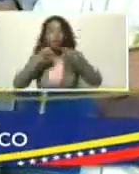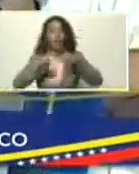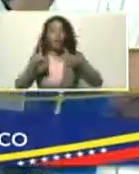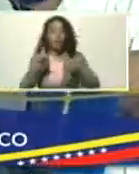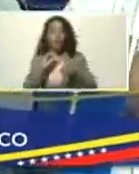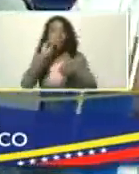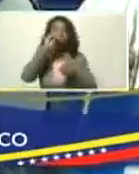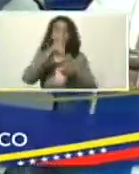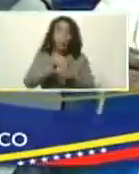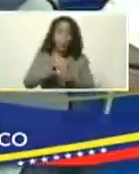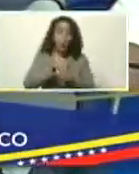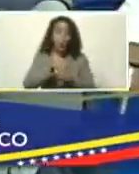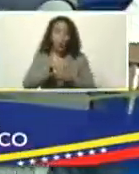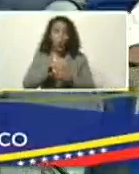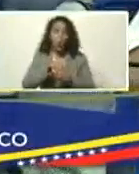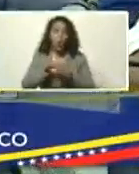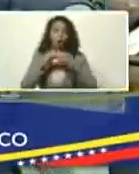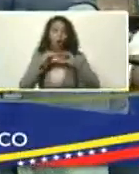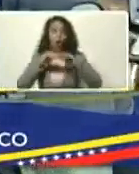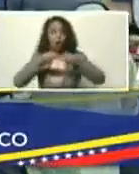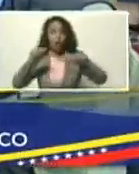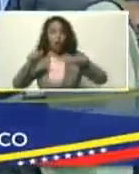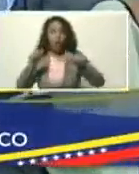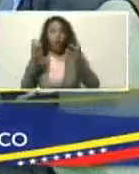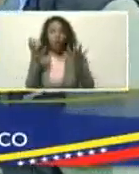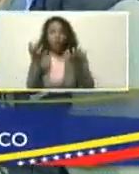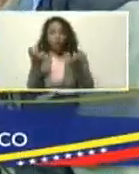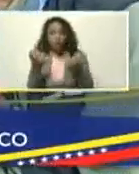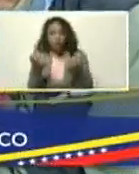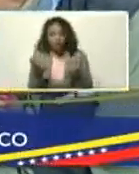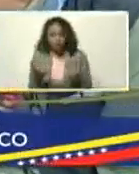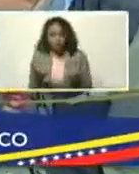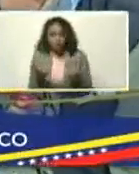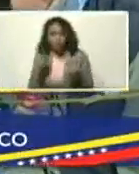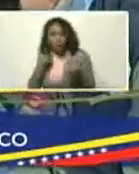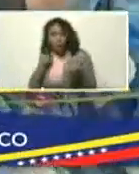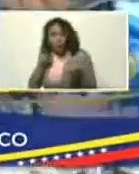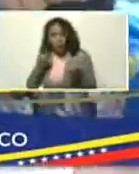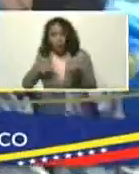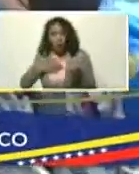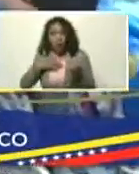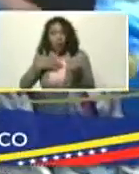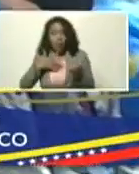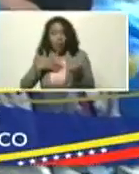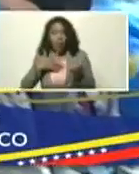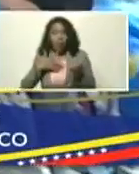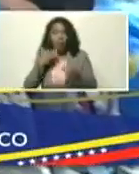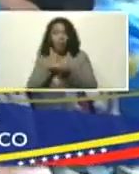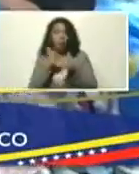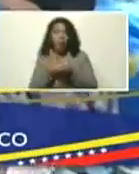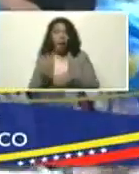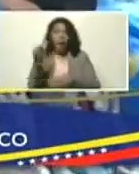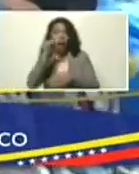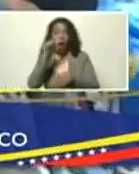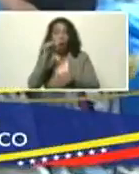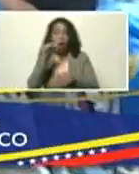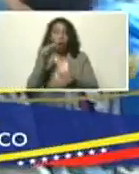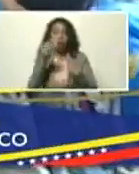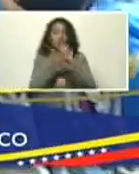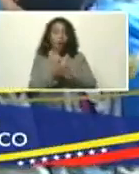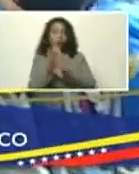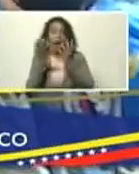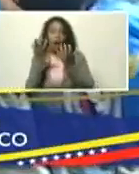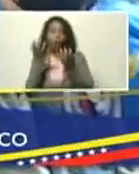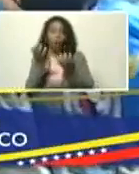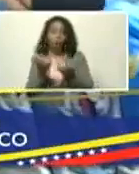dentro del suelo, en donde puede ser acumulada, y de allí puede pasar, a un acuífero, a un depósito, de agua,